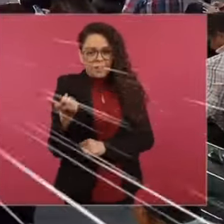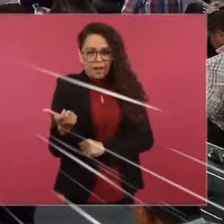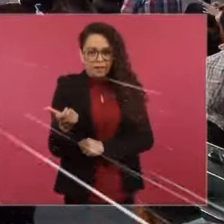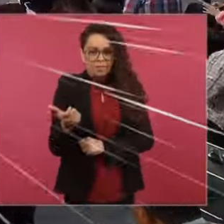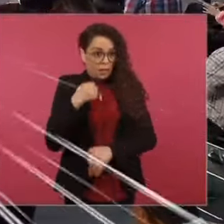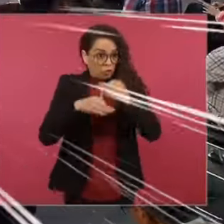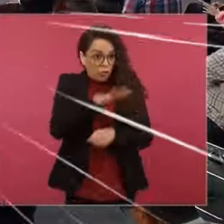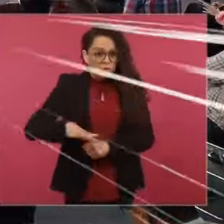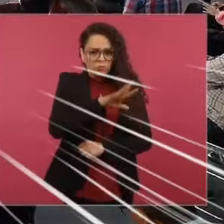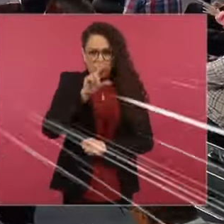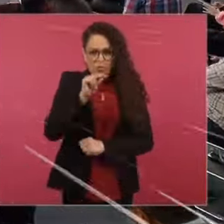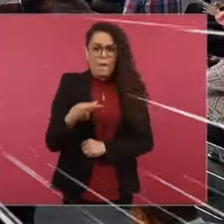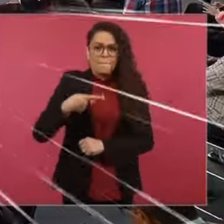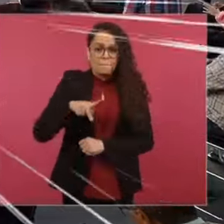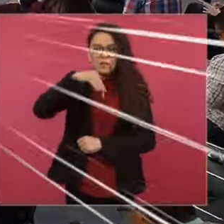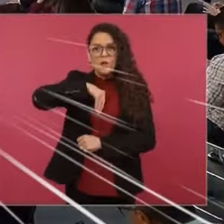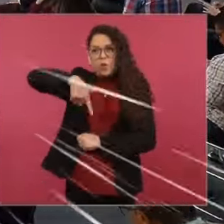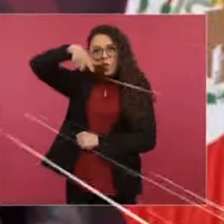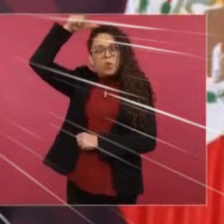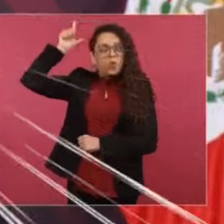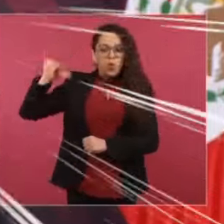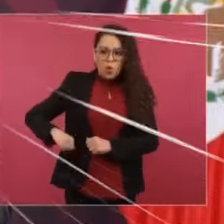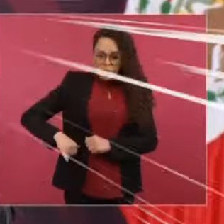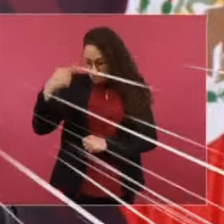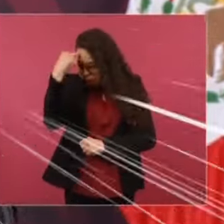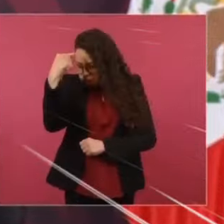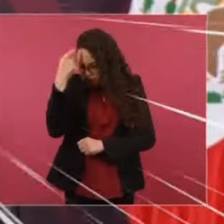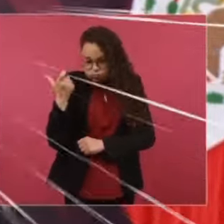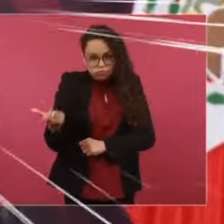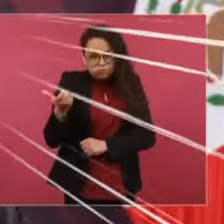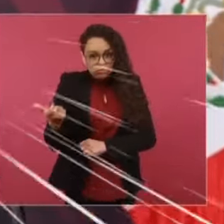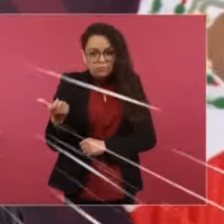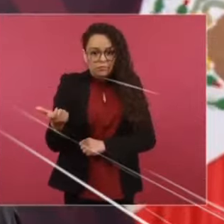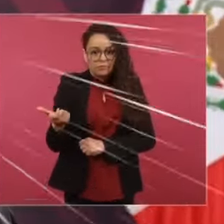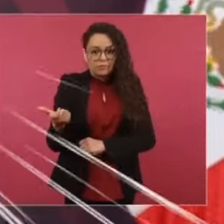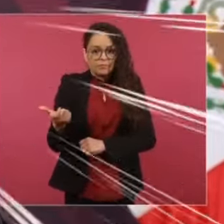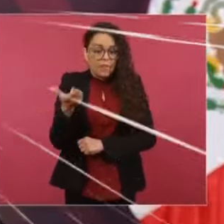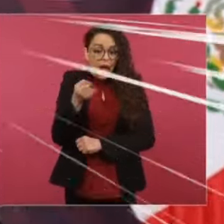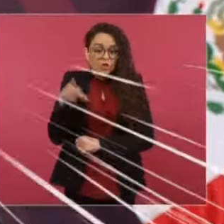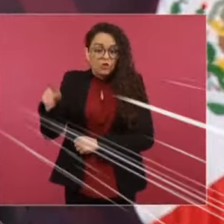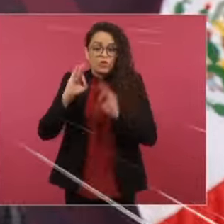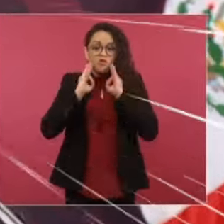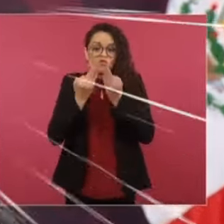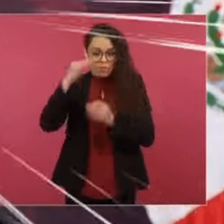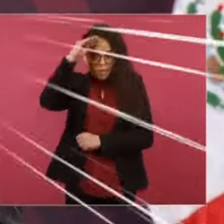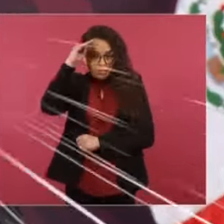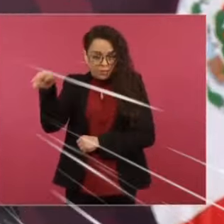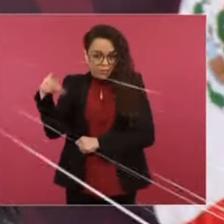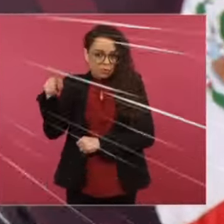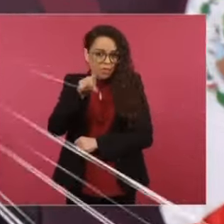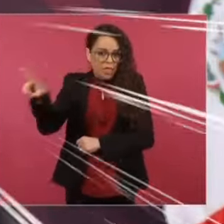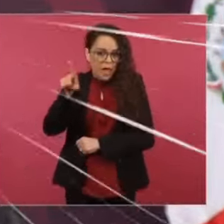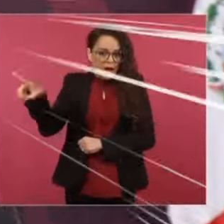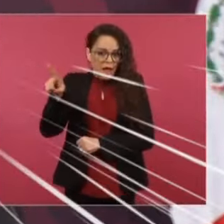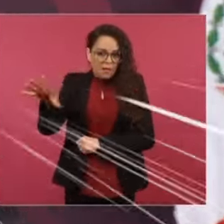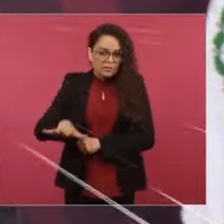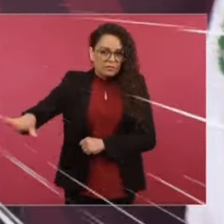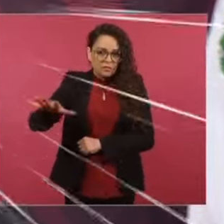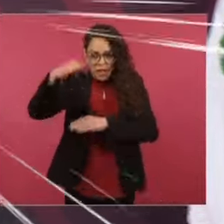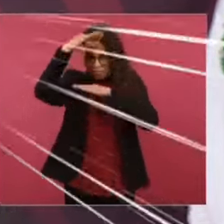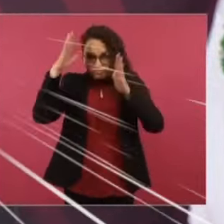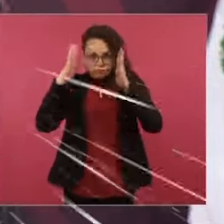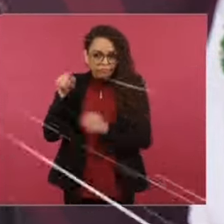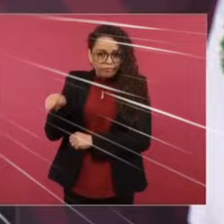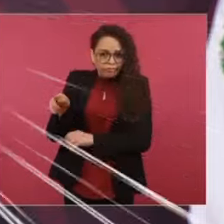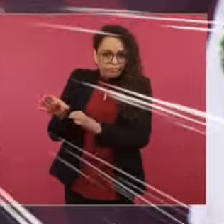Pero lo material los vuelve locos. Entonces, es ese pensamiento dominante en la derecha, en el conservadurismo.